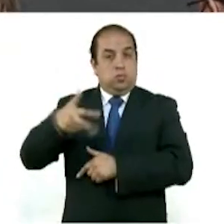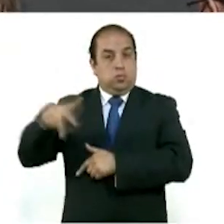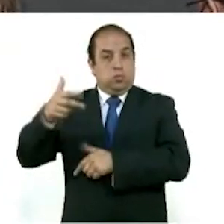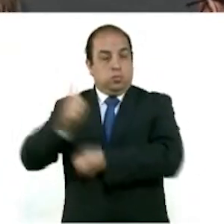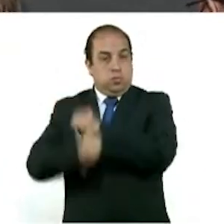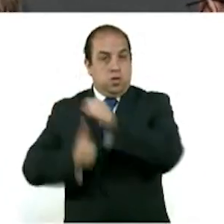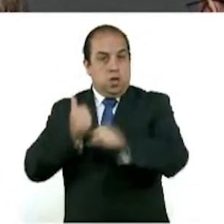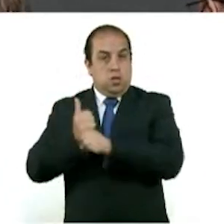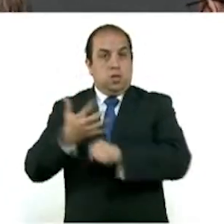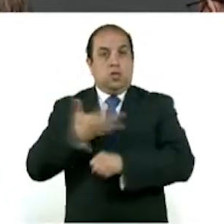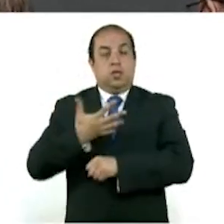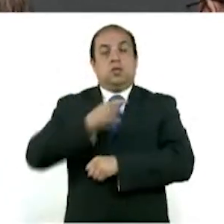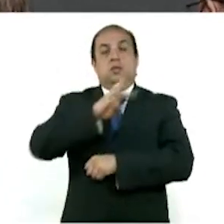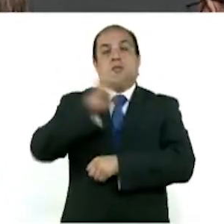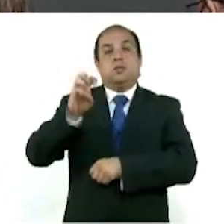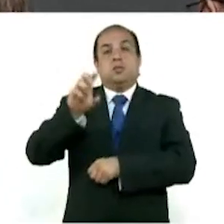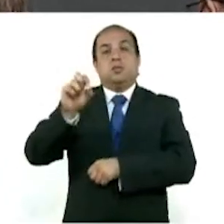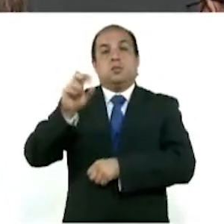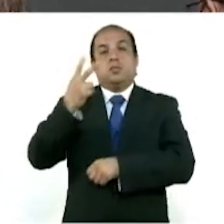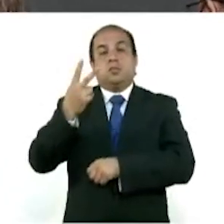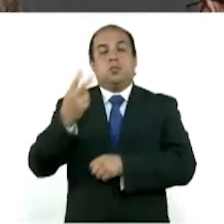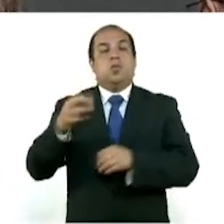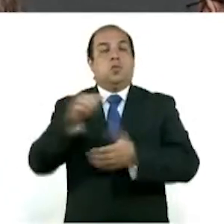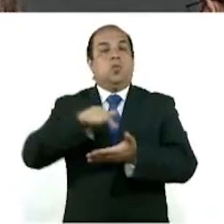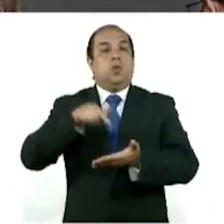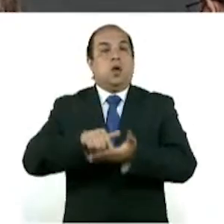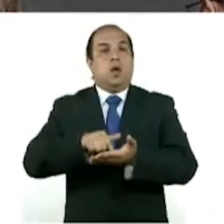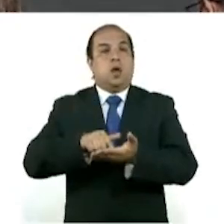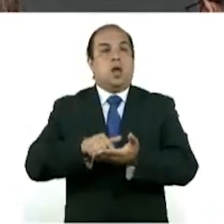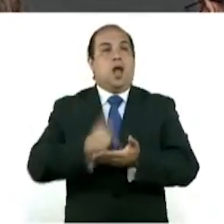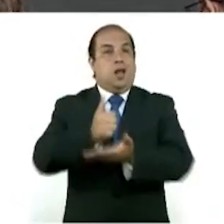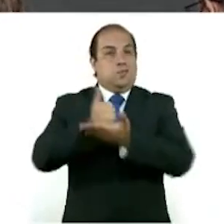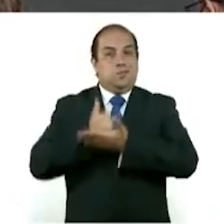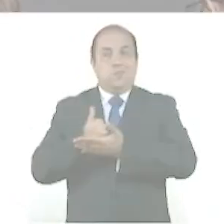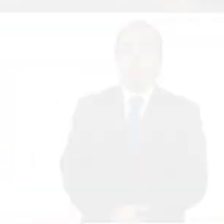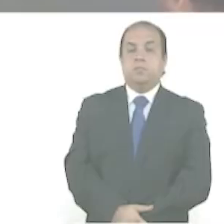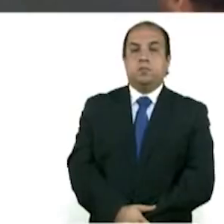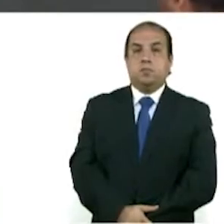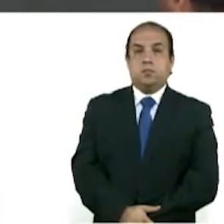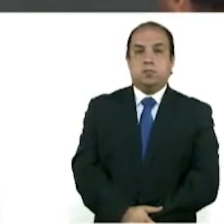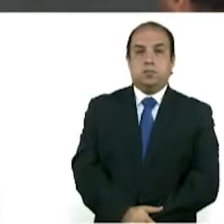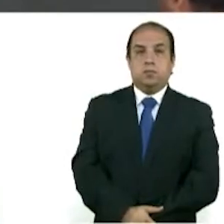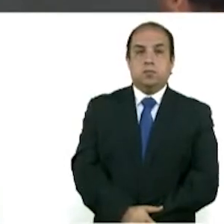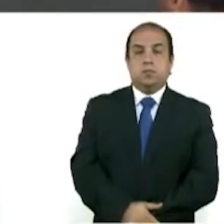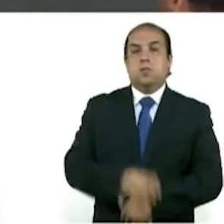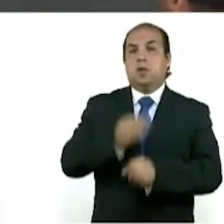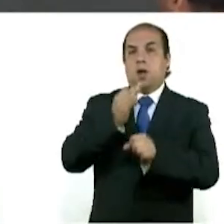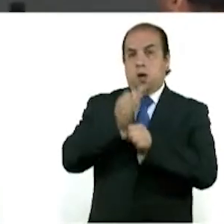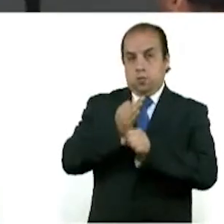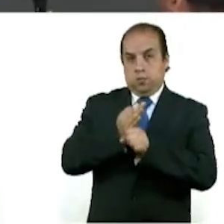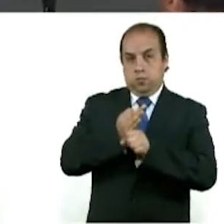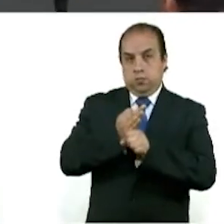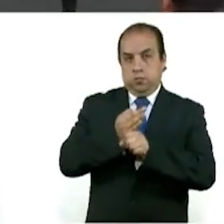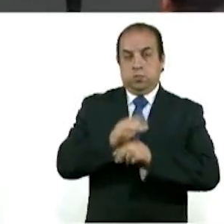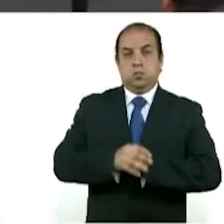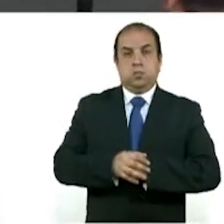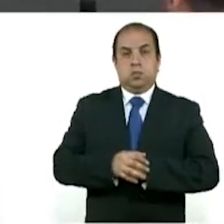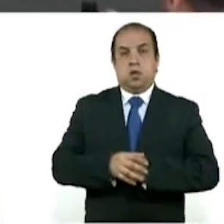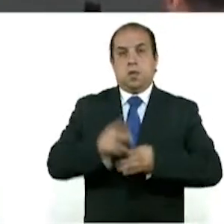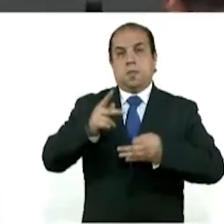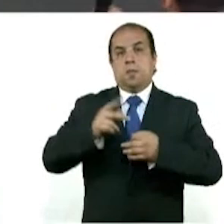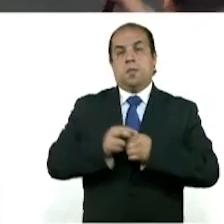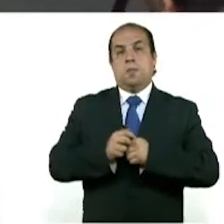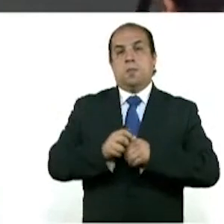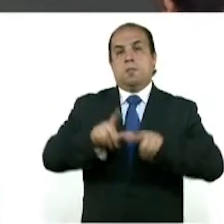tengan 12 años cumplidos o los vayan a cumplir durante el mes de mayo. En este momento la plataforma permite que se